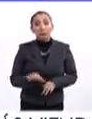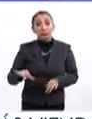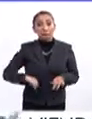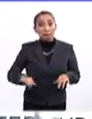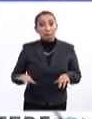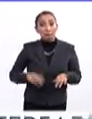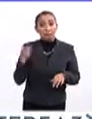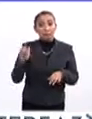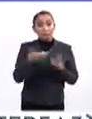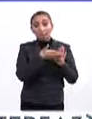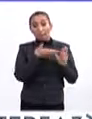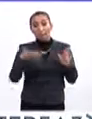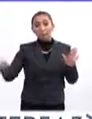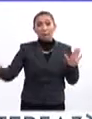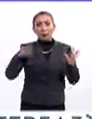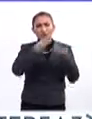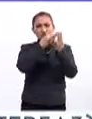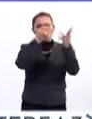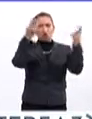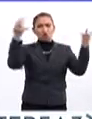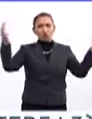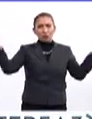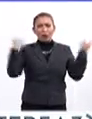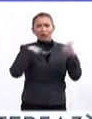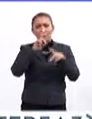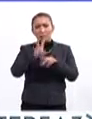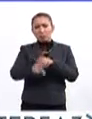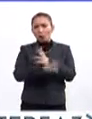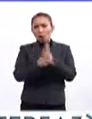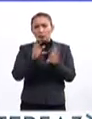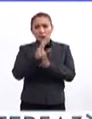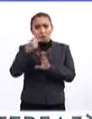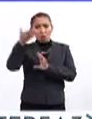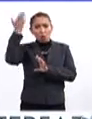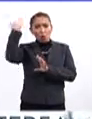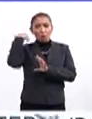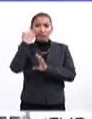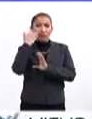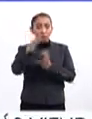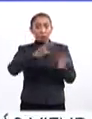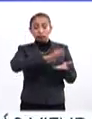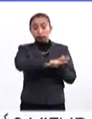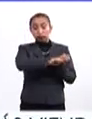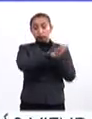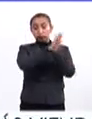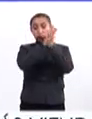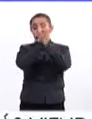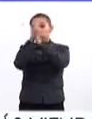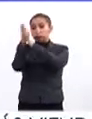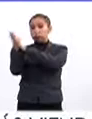interesantísimo todo este abanico de realidades de una época que cambió, sin duda alguna,